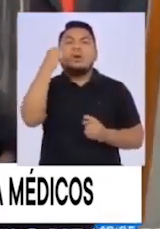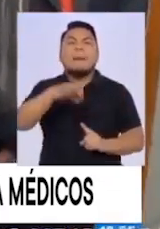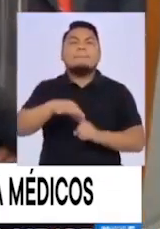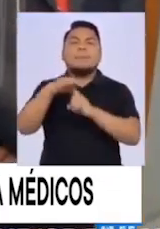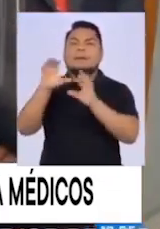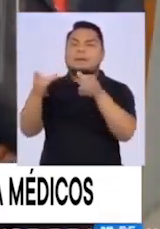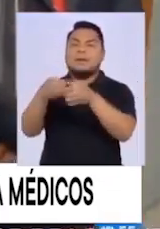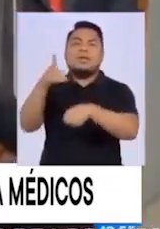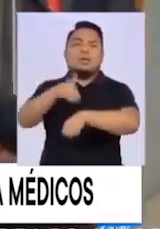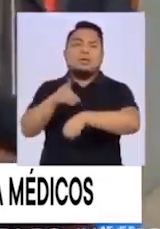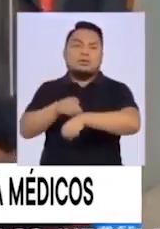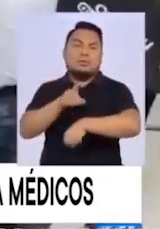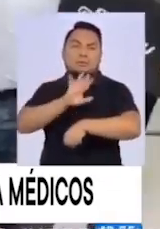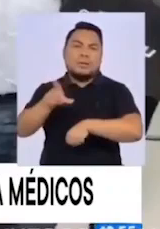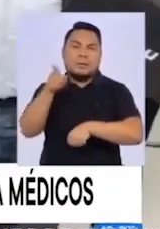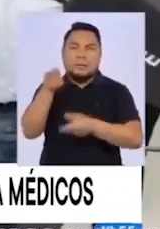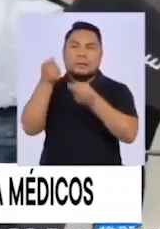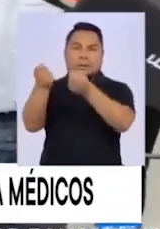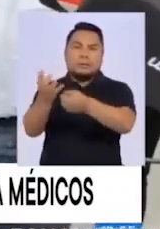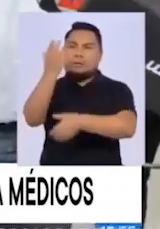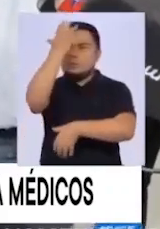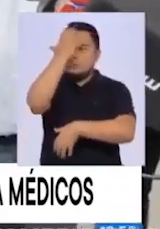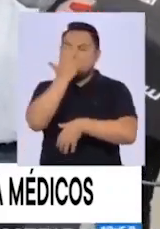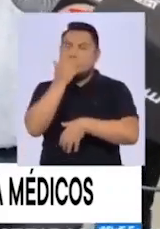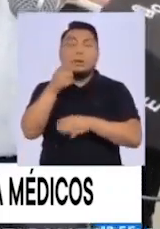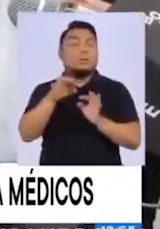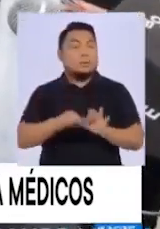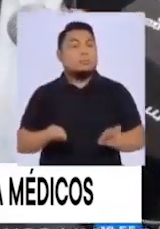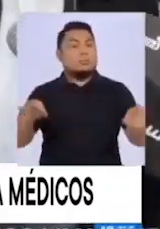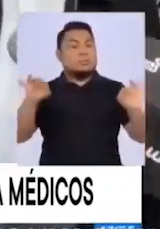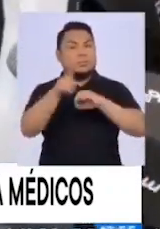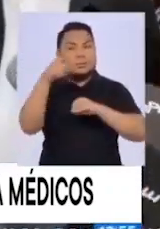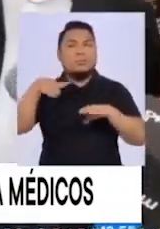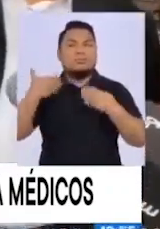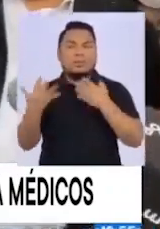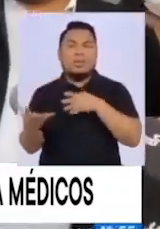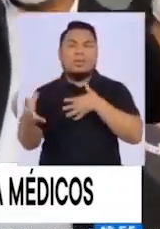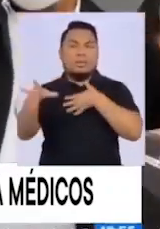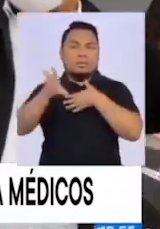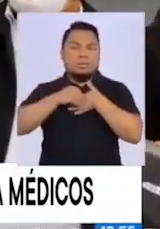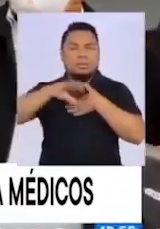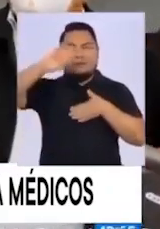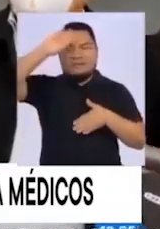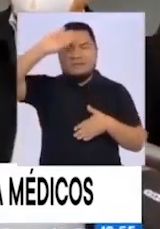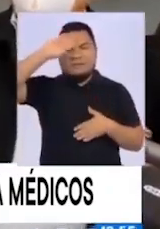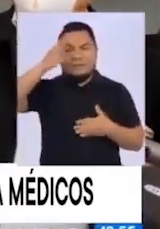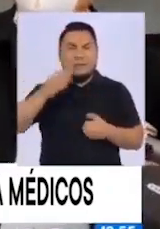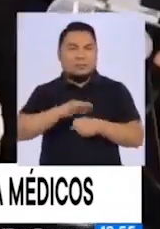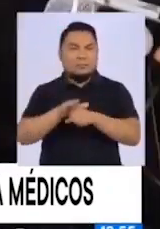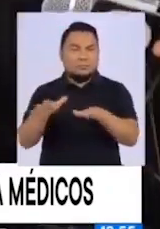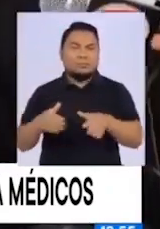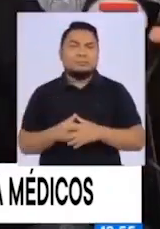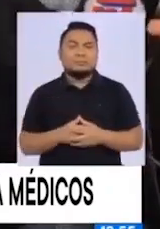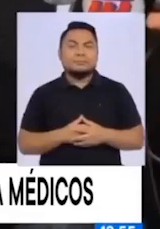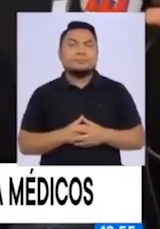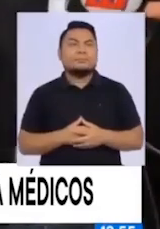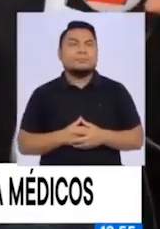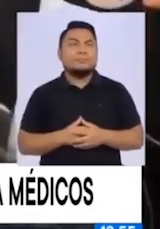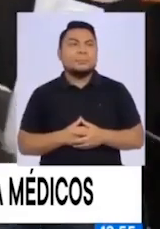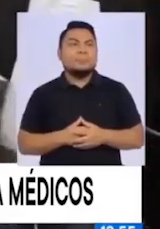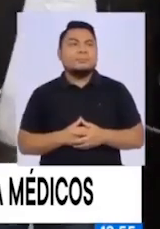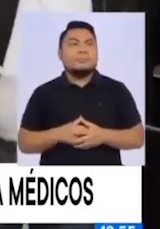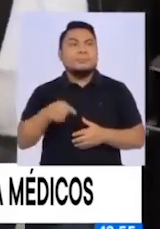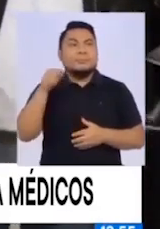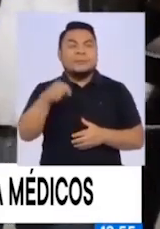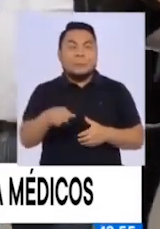médicos que carecen de este implemento, sumamente importante para evitar contraer enfermedades virales. Este